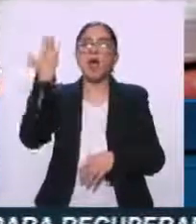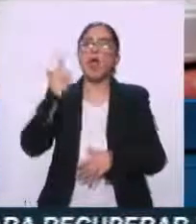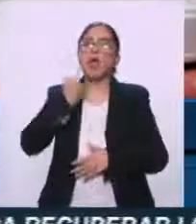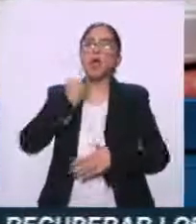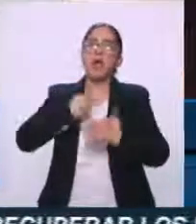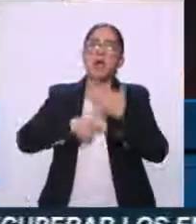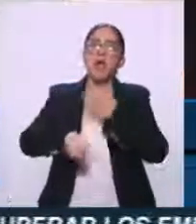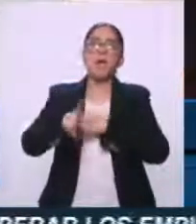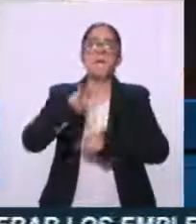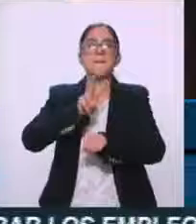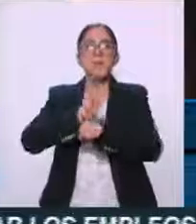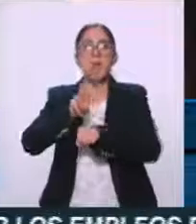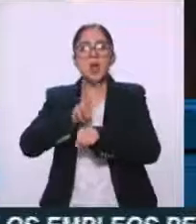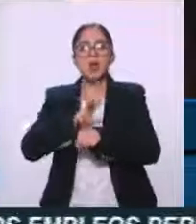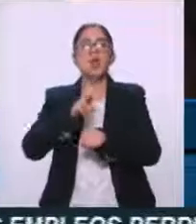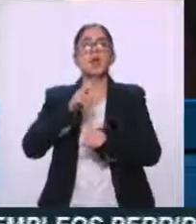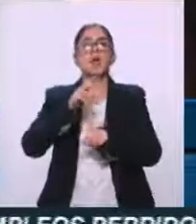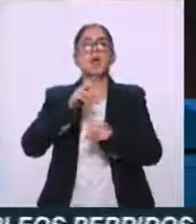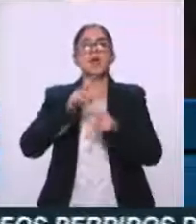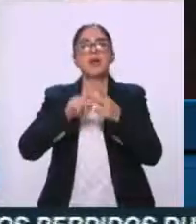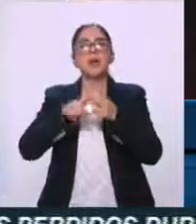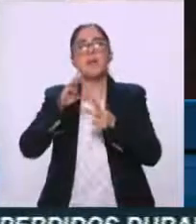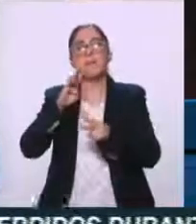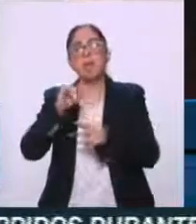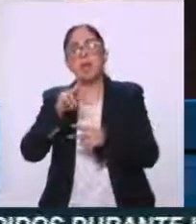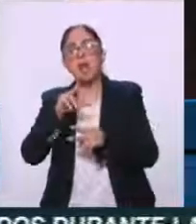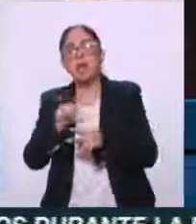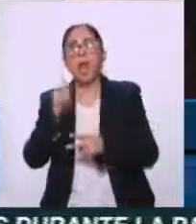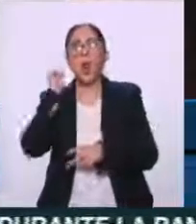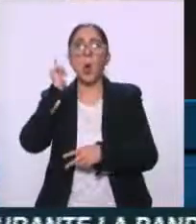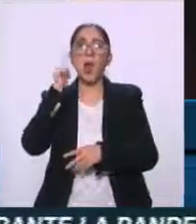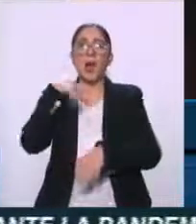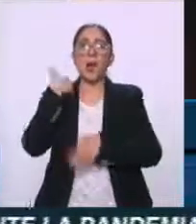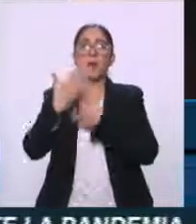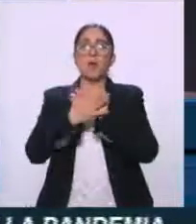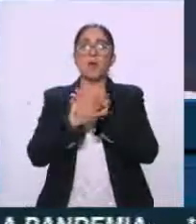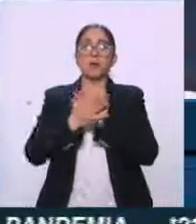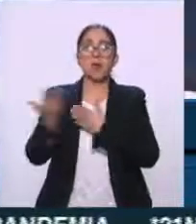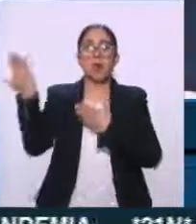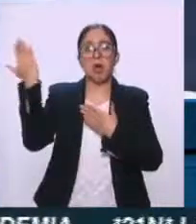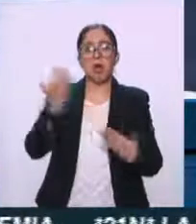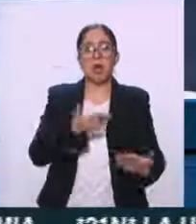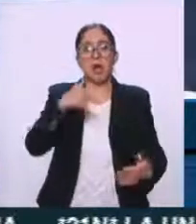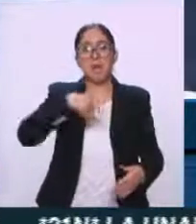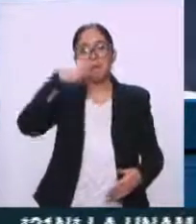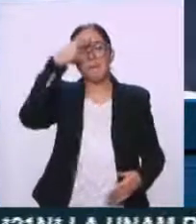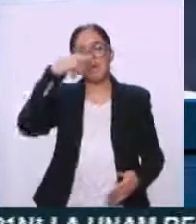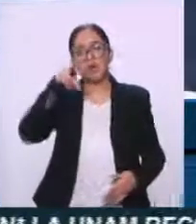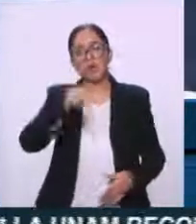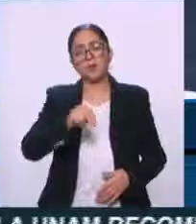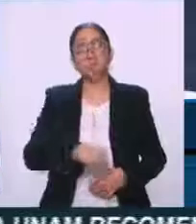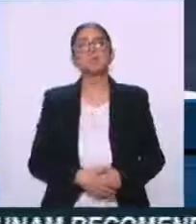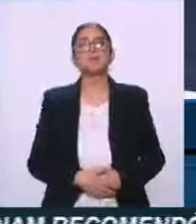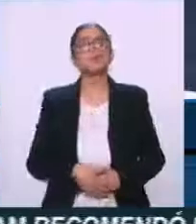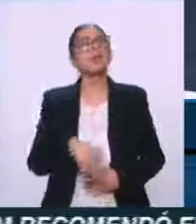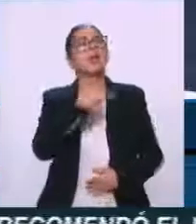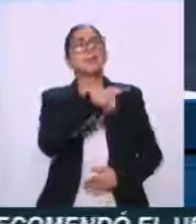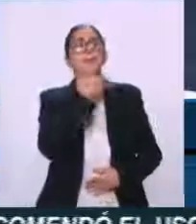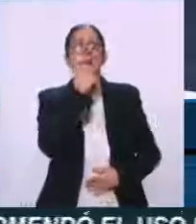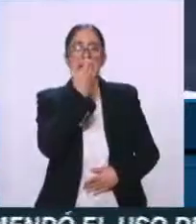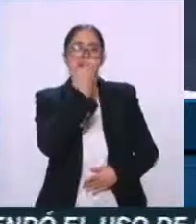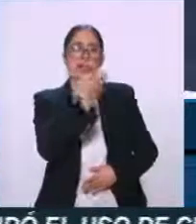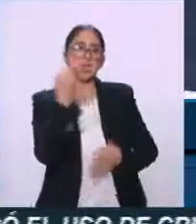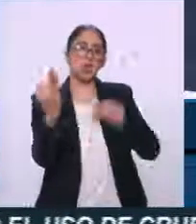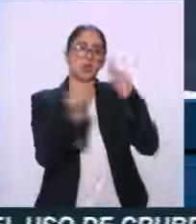en Venezuela, y ojalá que no empiecen a entrar de lleno aquí en México. Bueno, pues, es la globalización de la fake news, Alberto Escorcia. Otra que hubo